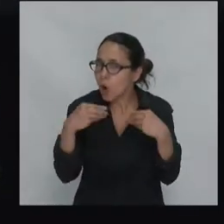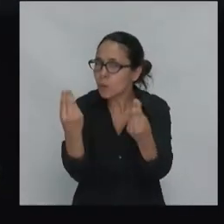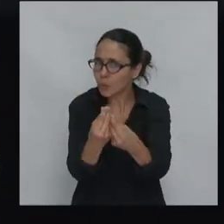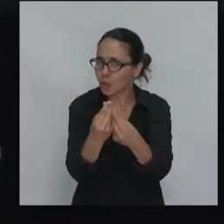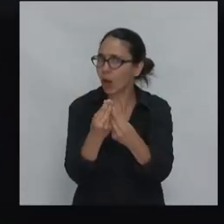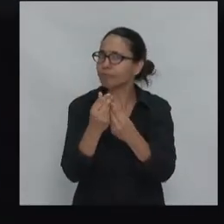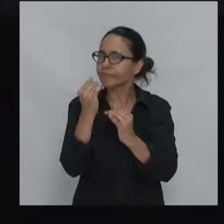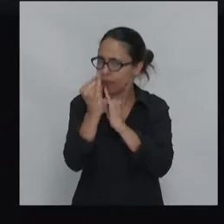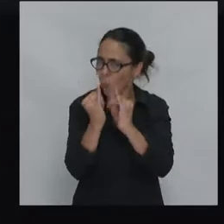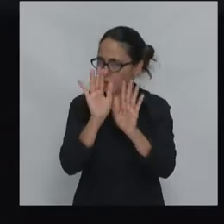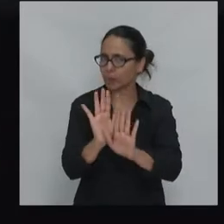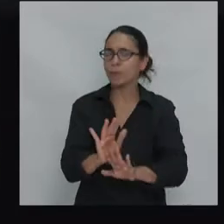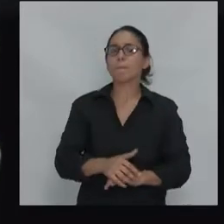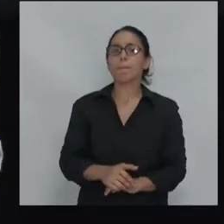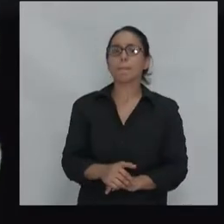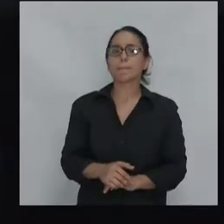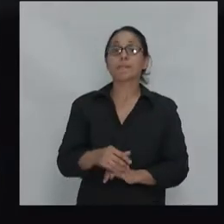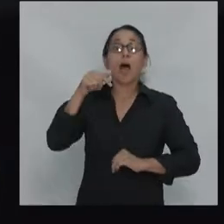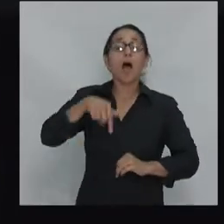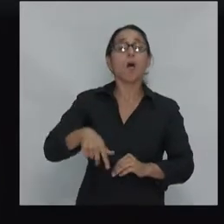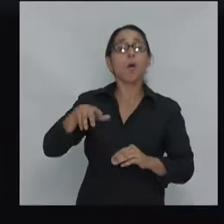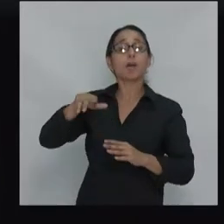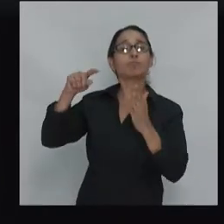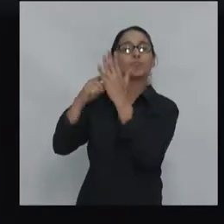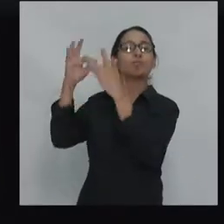y ahora como se percibe en Moscú